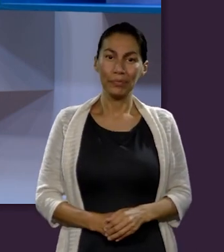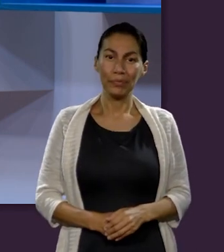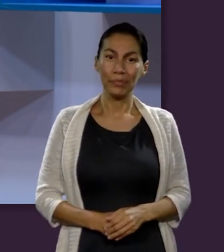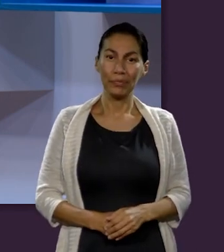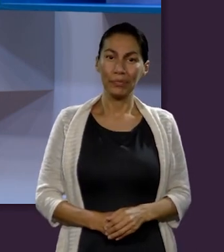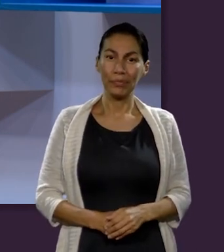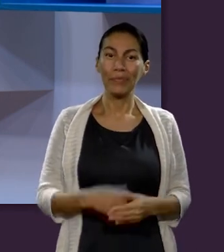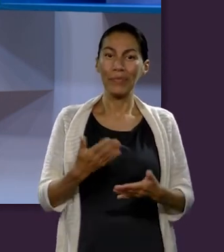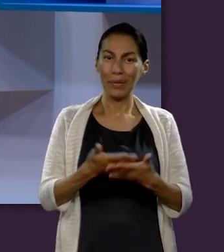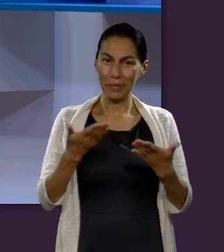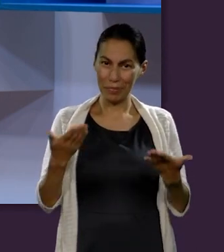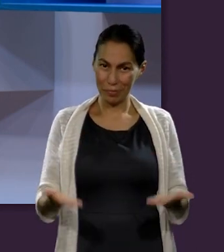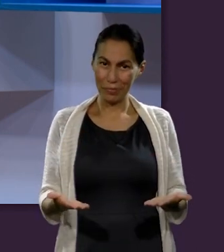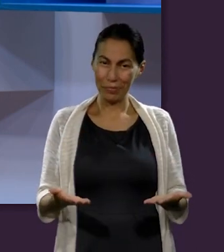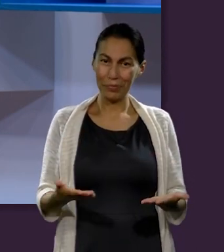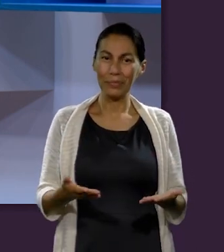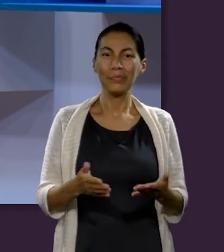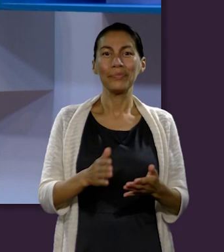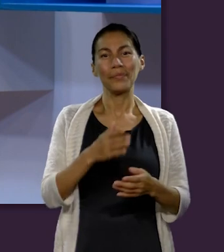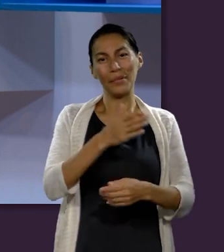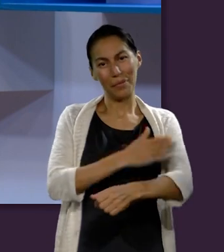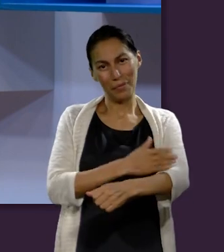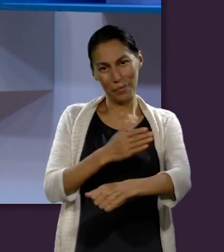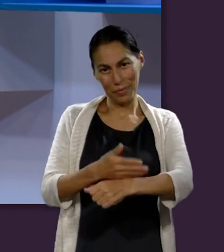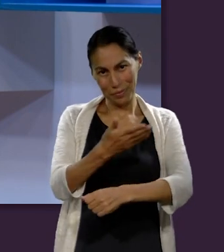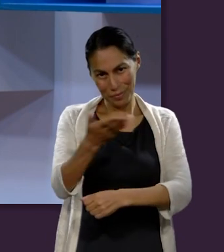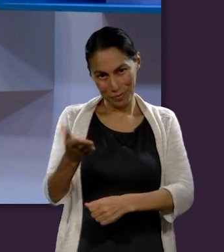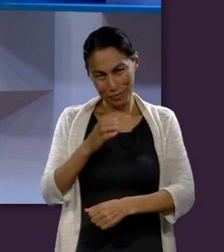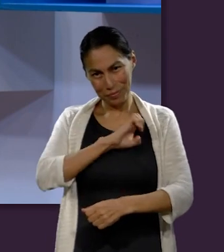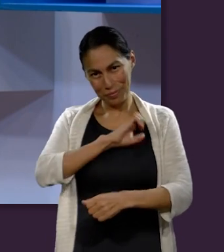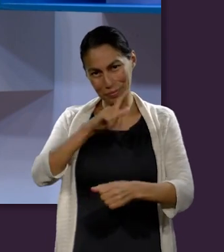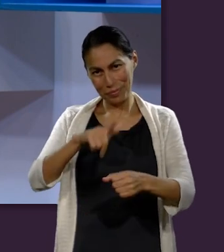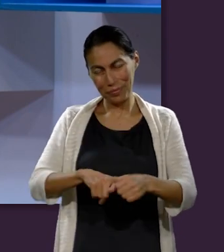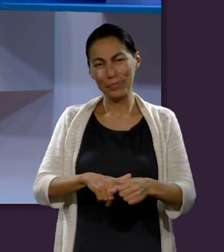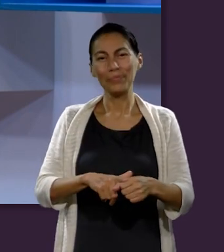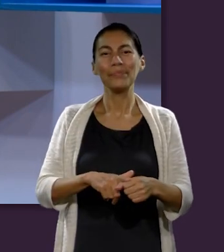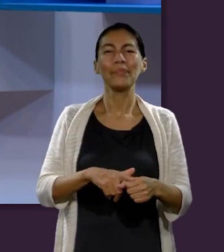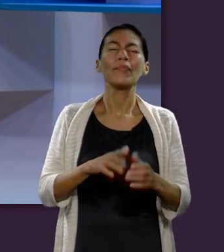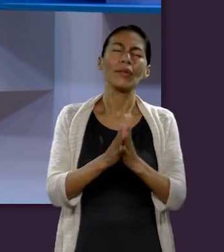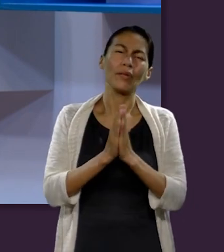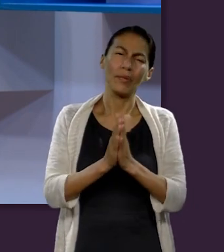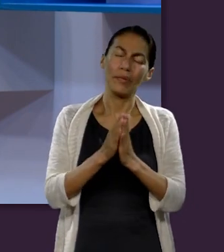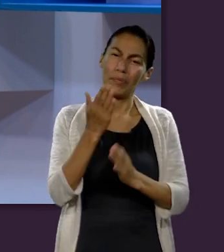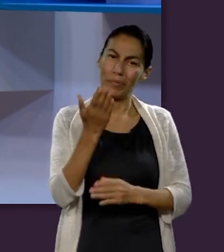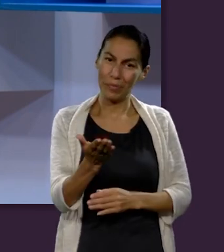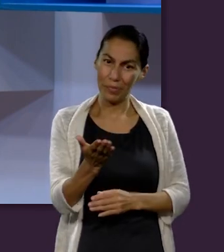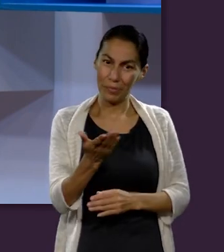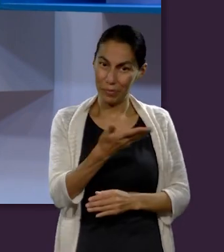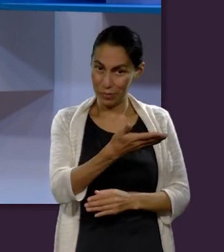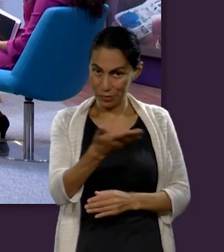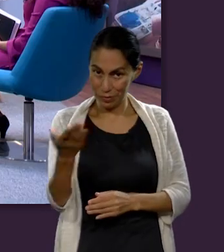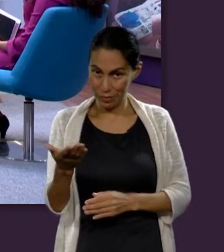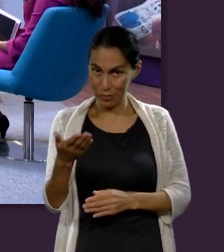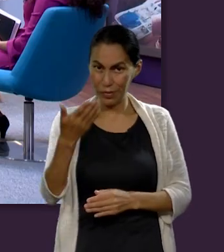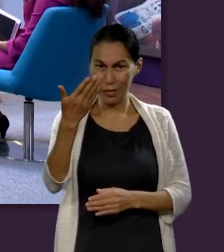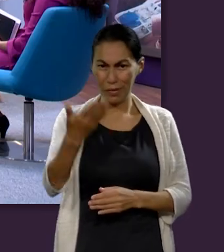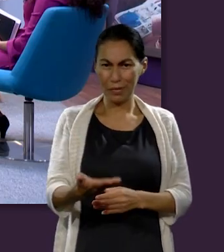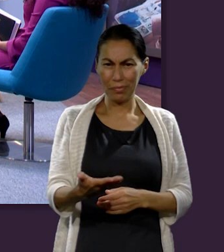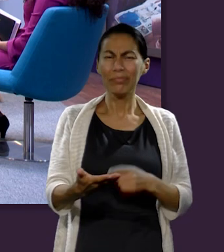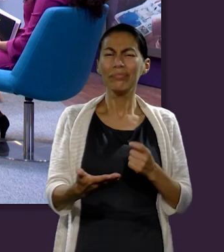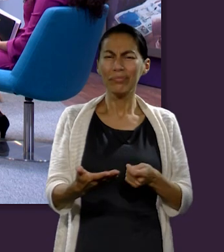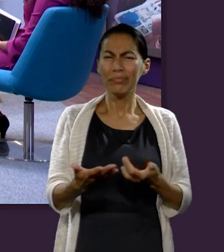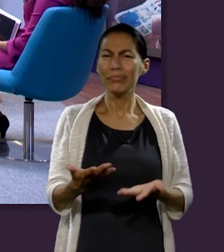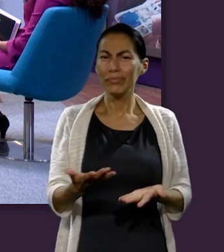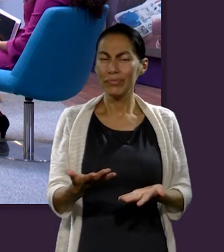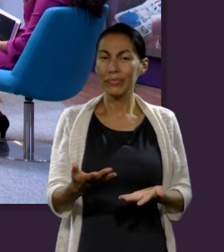Y para ello vamos a contar con unos compañeros muy especiales a quienes les voy a pedir el favor de que